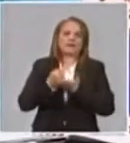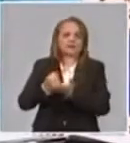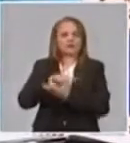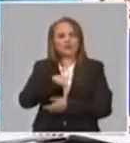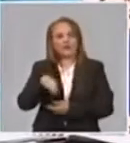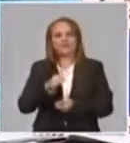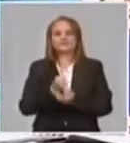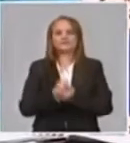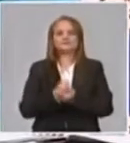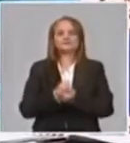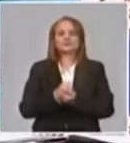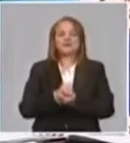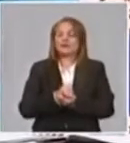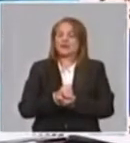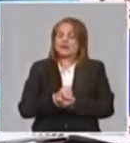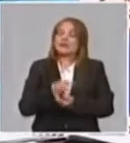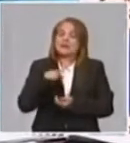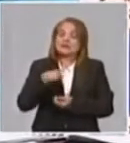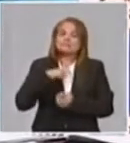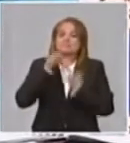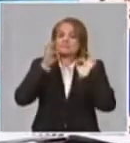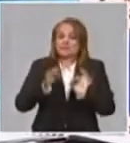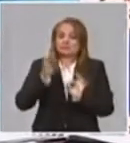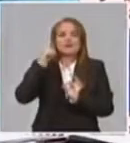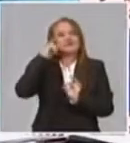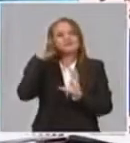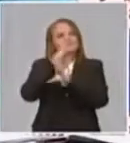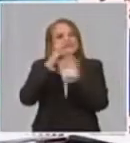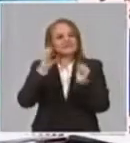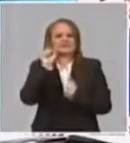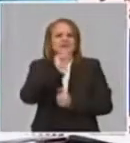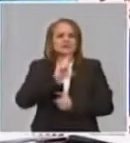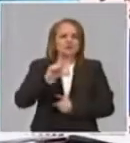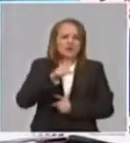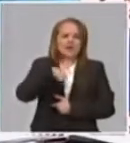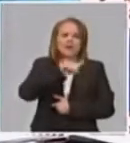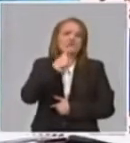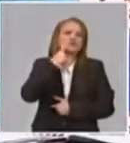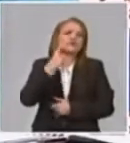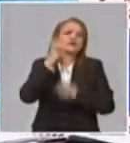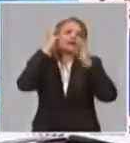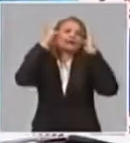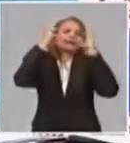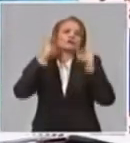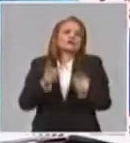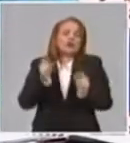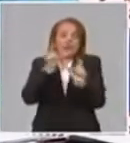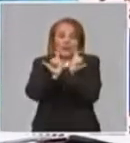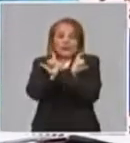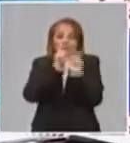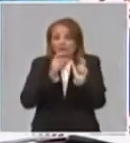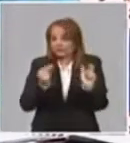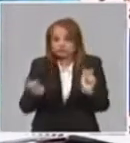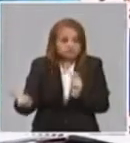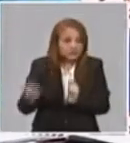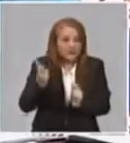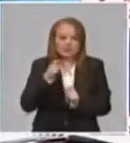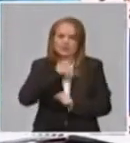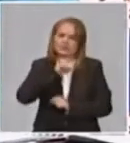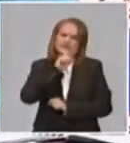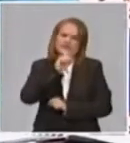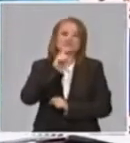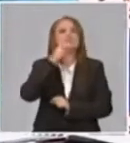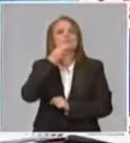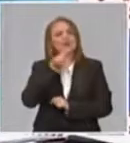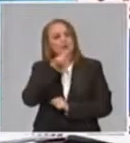dar un resultado de impacto y una evaluación de lo que ocurre en el ser humano, pero